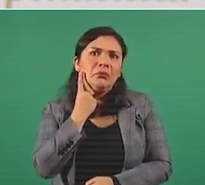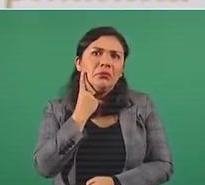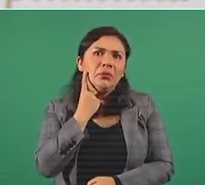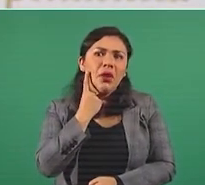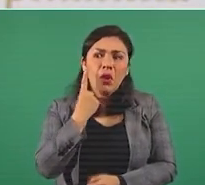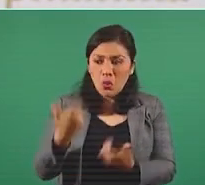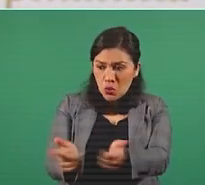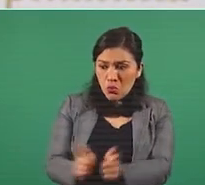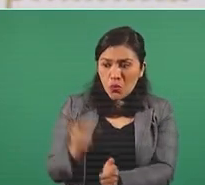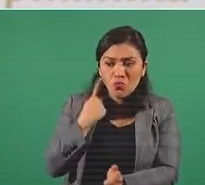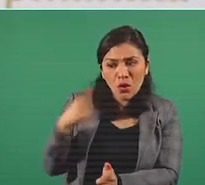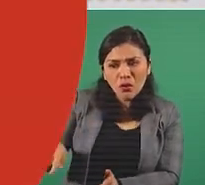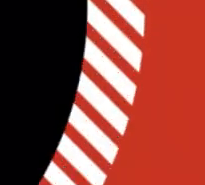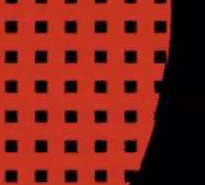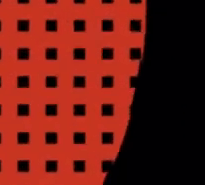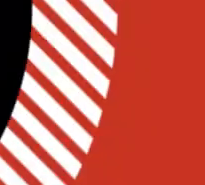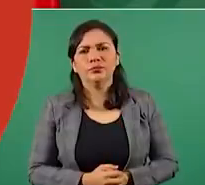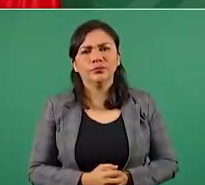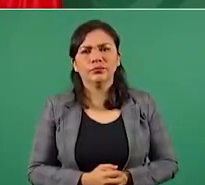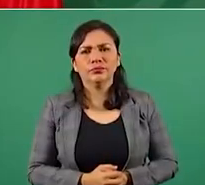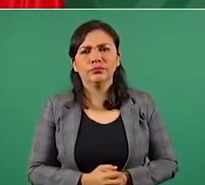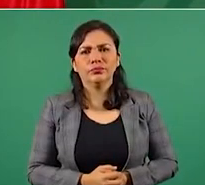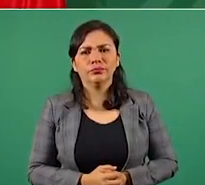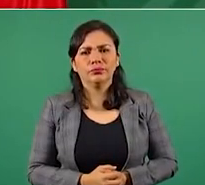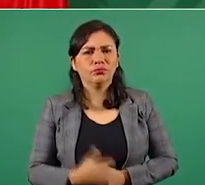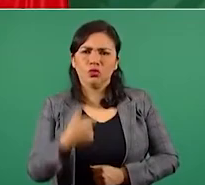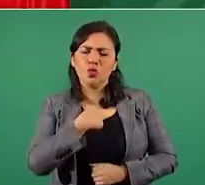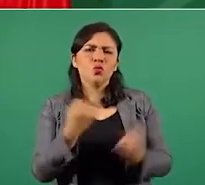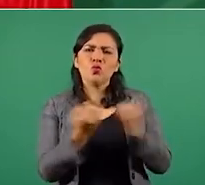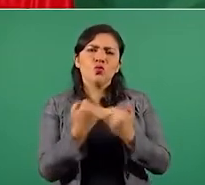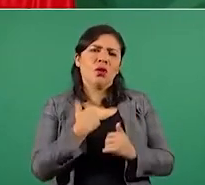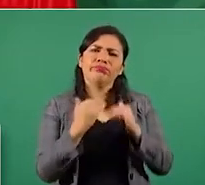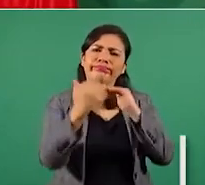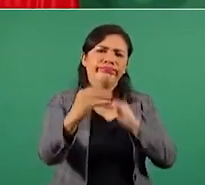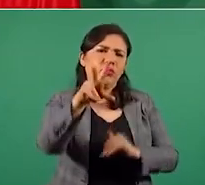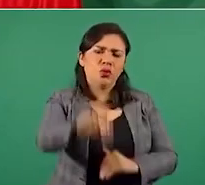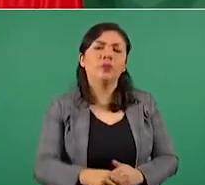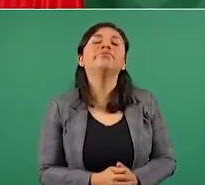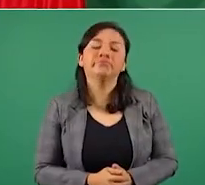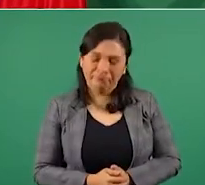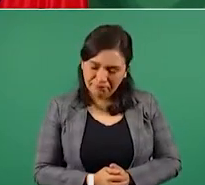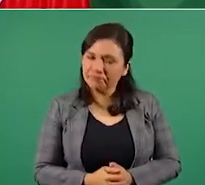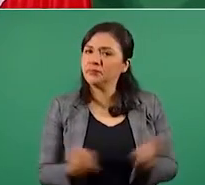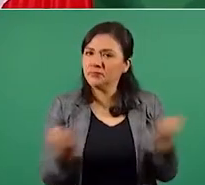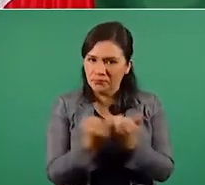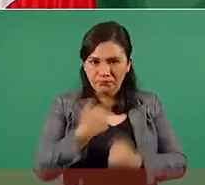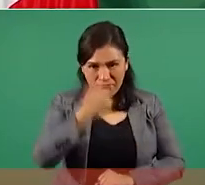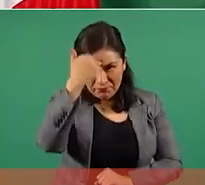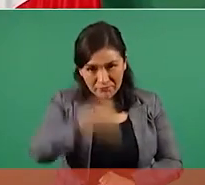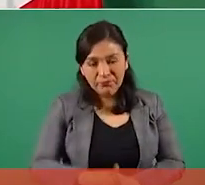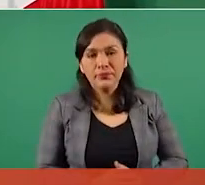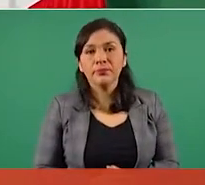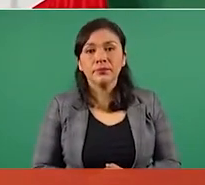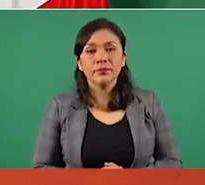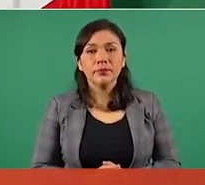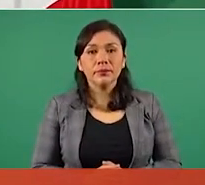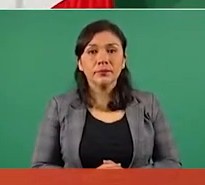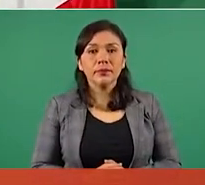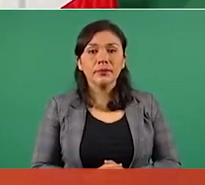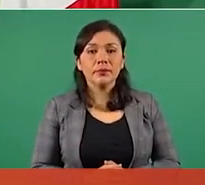tampoco son los partidos al final. Sí, no somos iguales, no